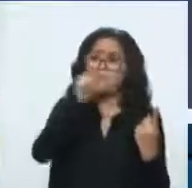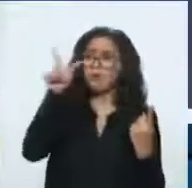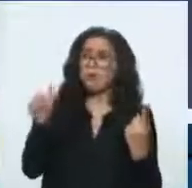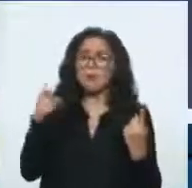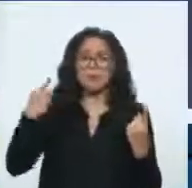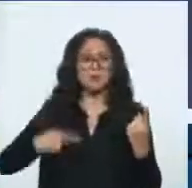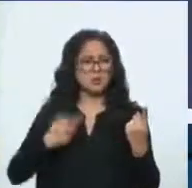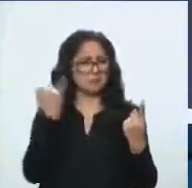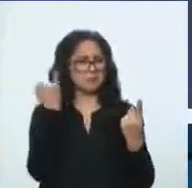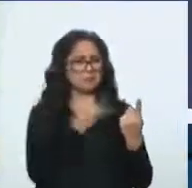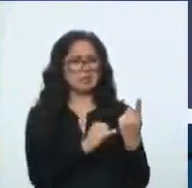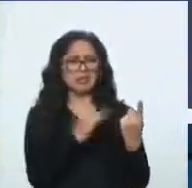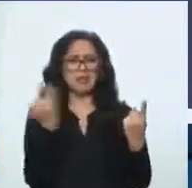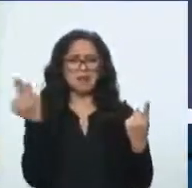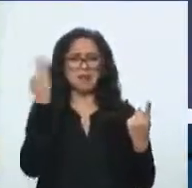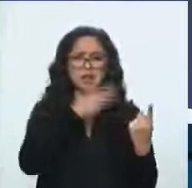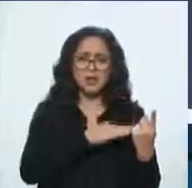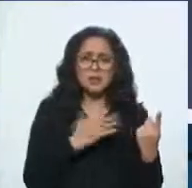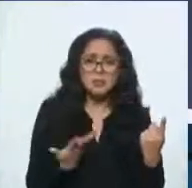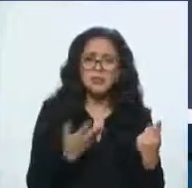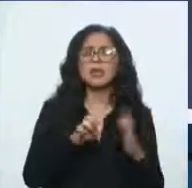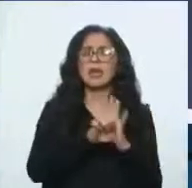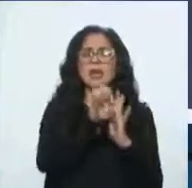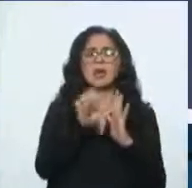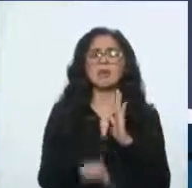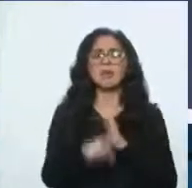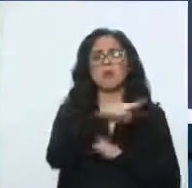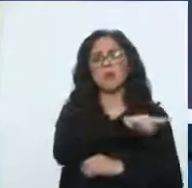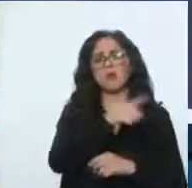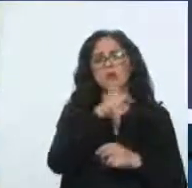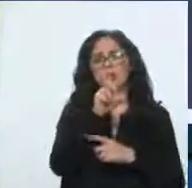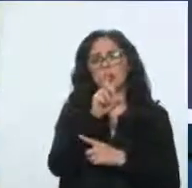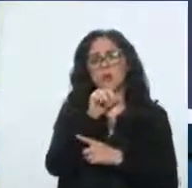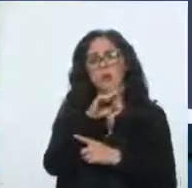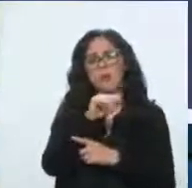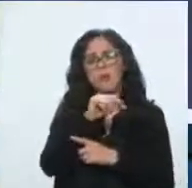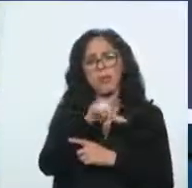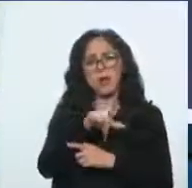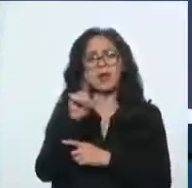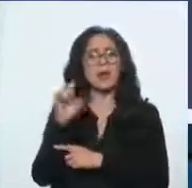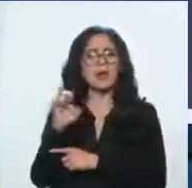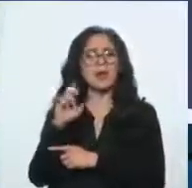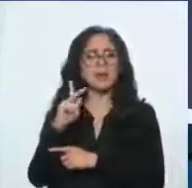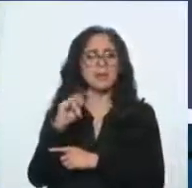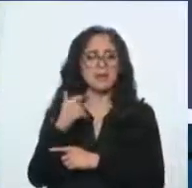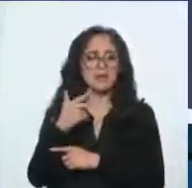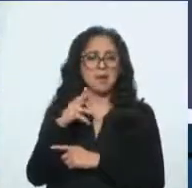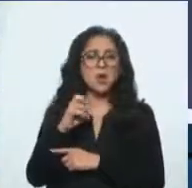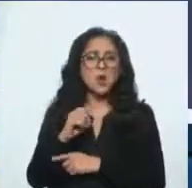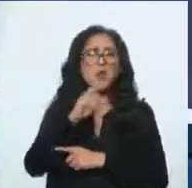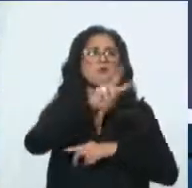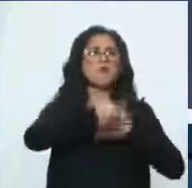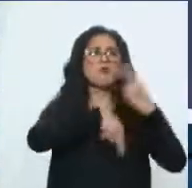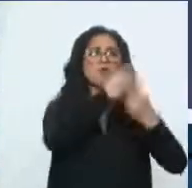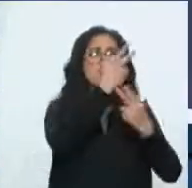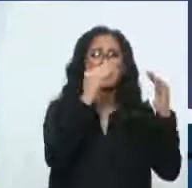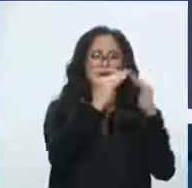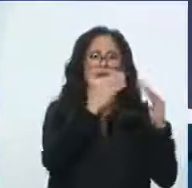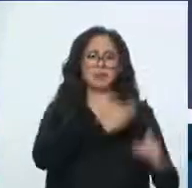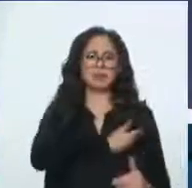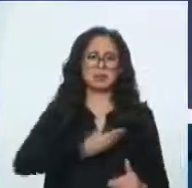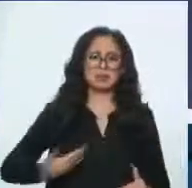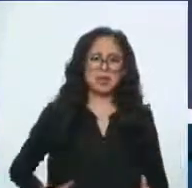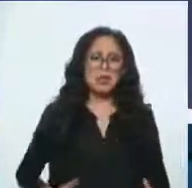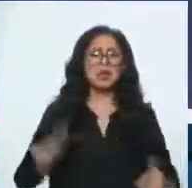si comenzamos con el documental que hizo Epigmenio Ibarra? Fue a Palacio Nacional con el presidente López Obrador, realizó un documental